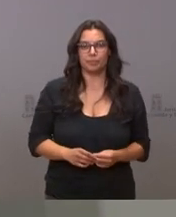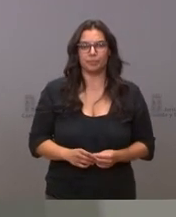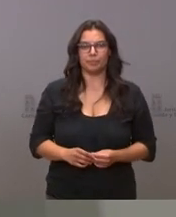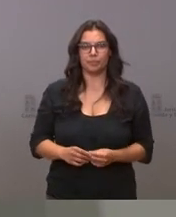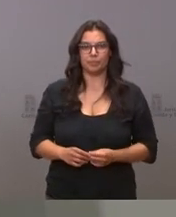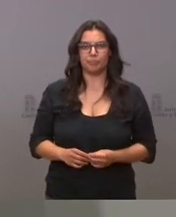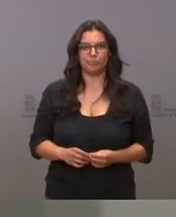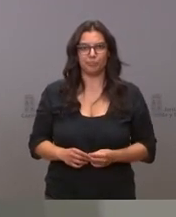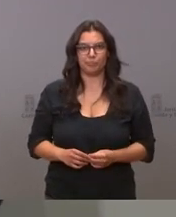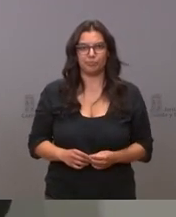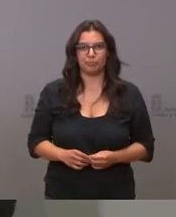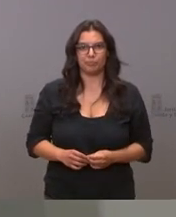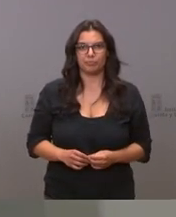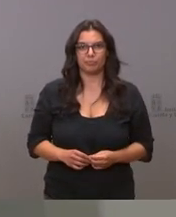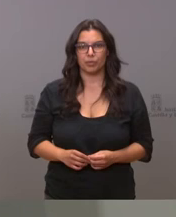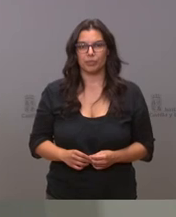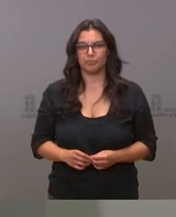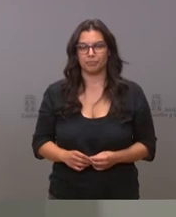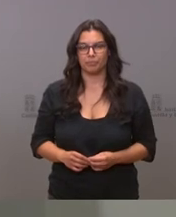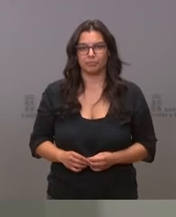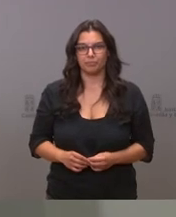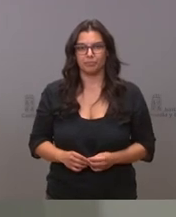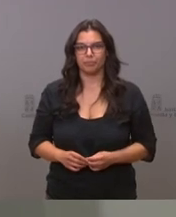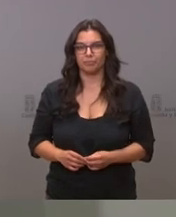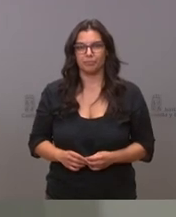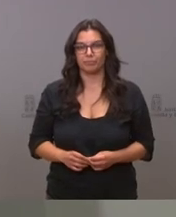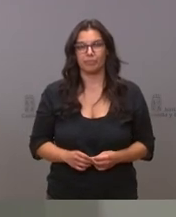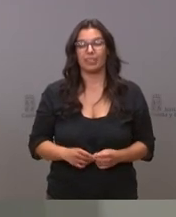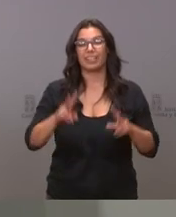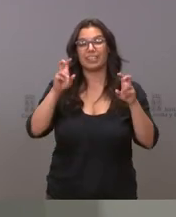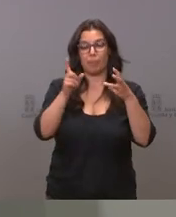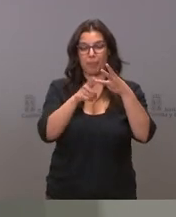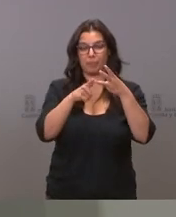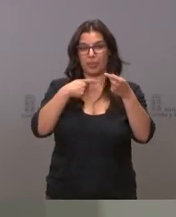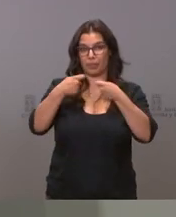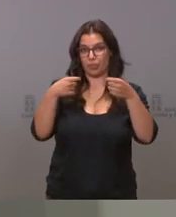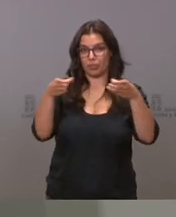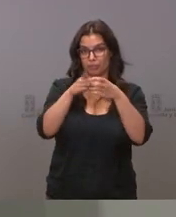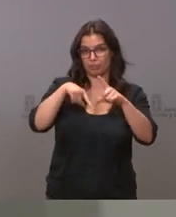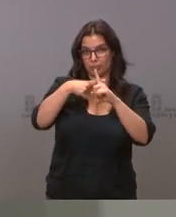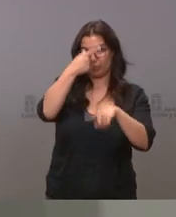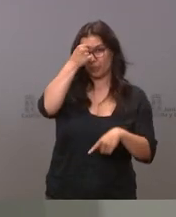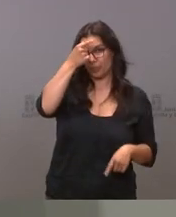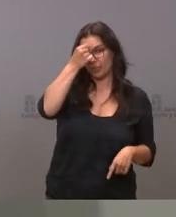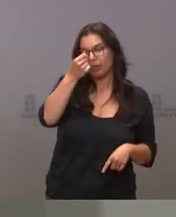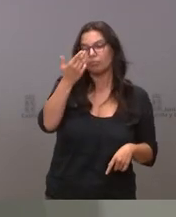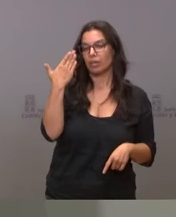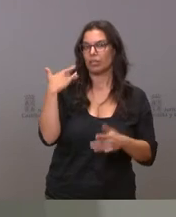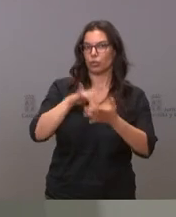con respecto a las negociaciones comparables ayer mantuvimos una reunión